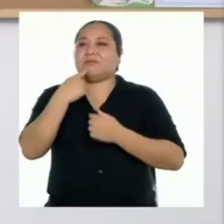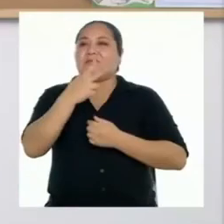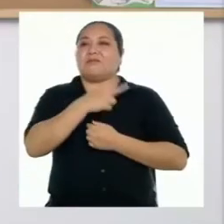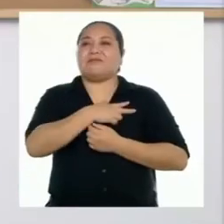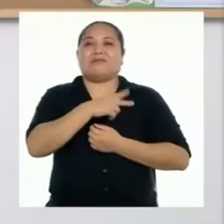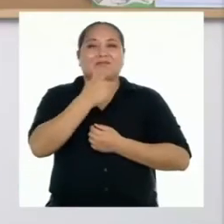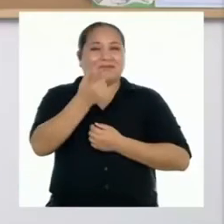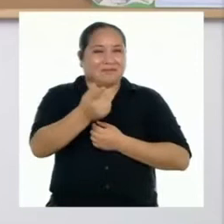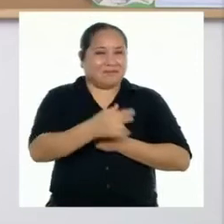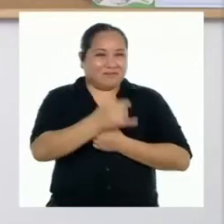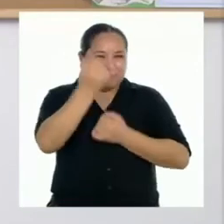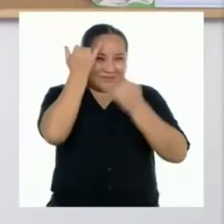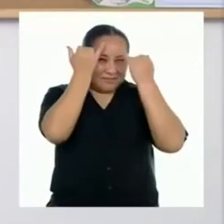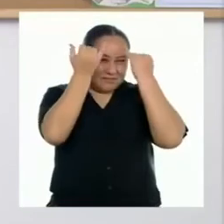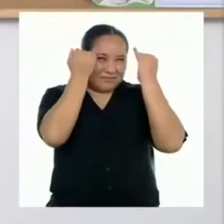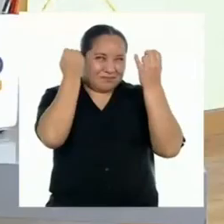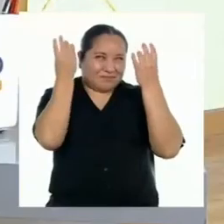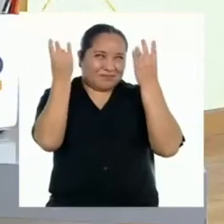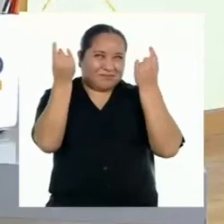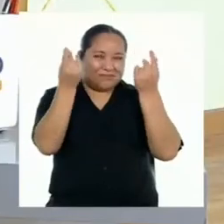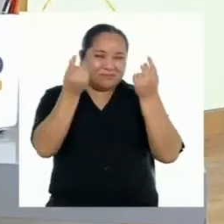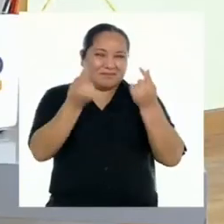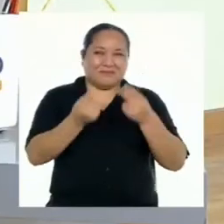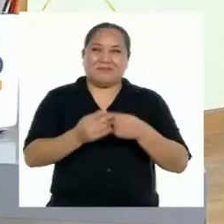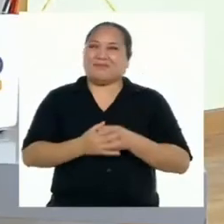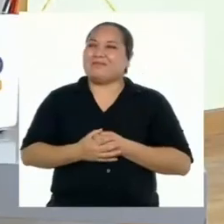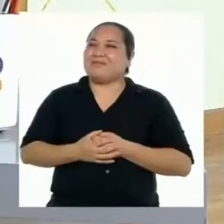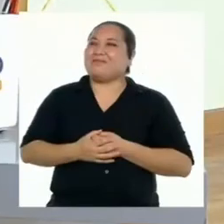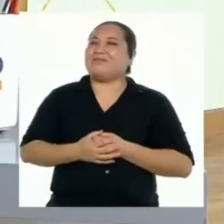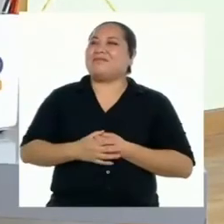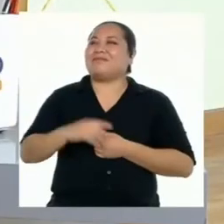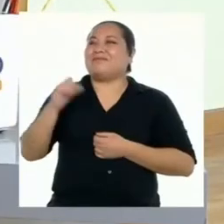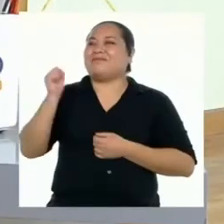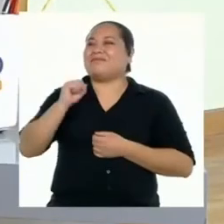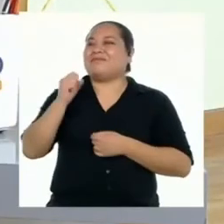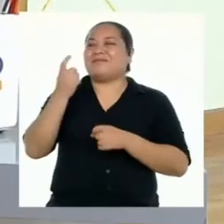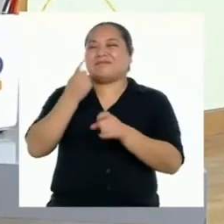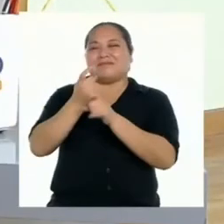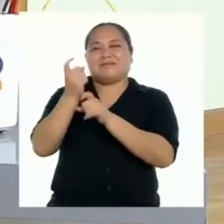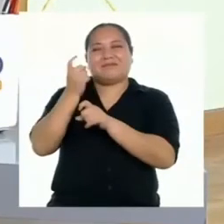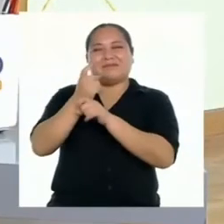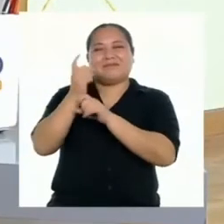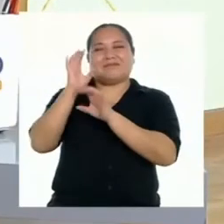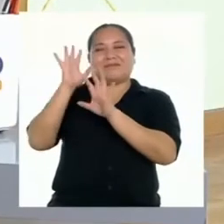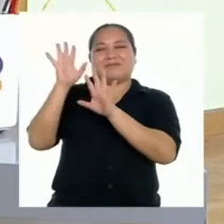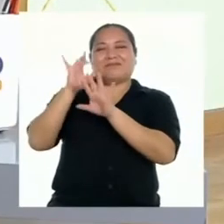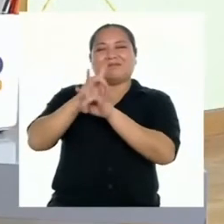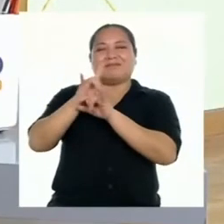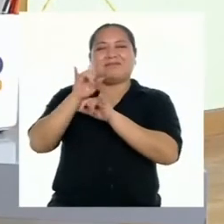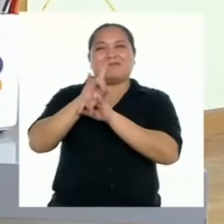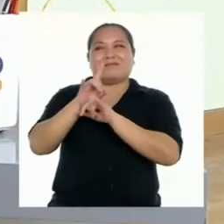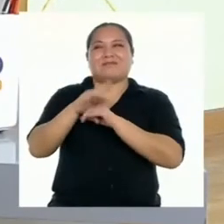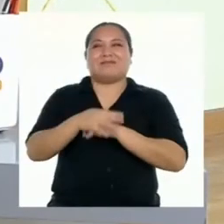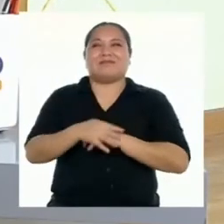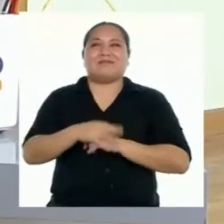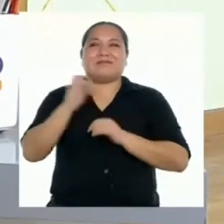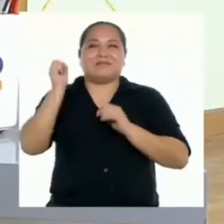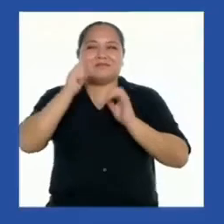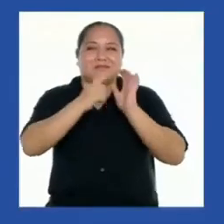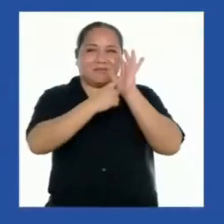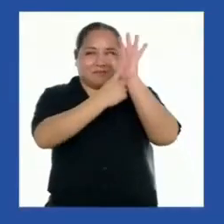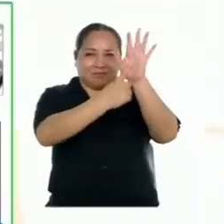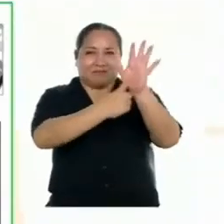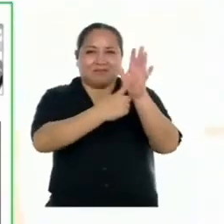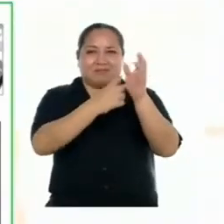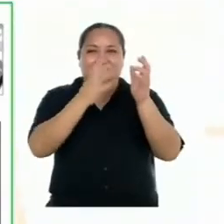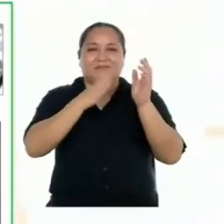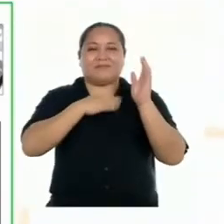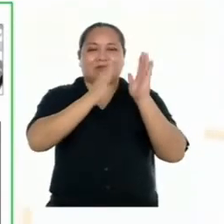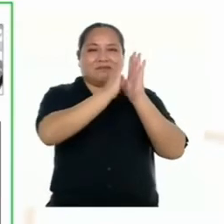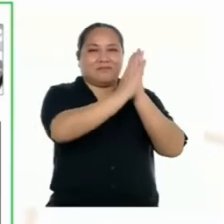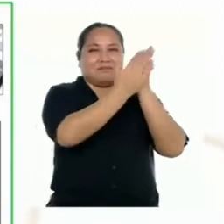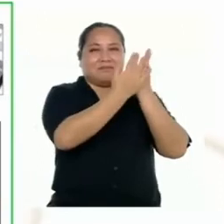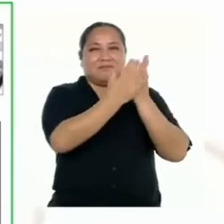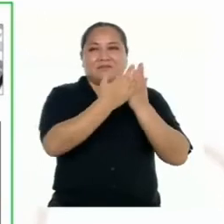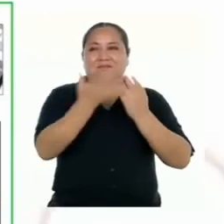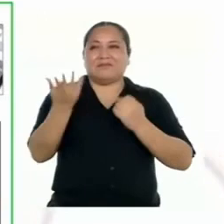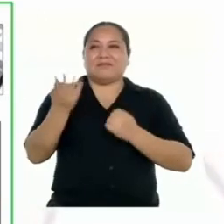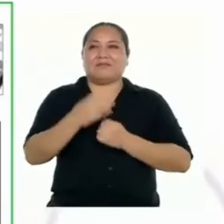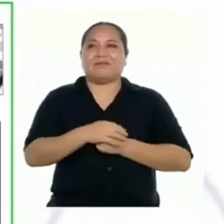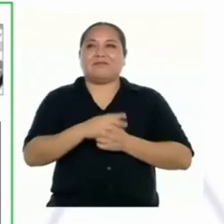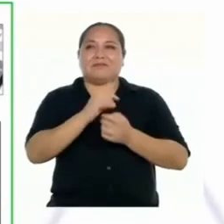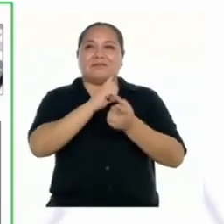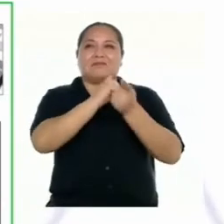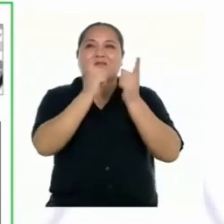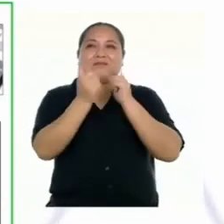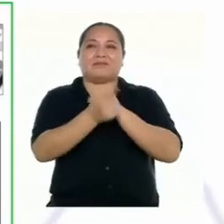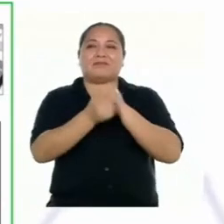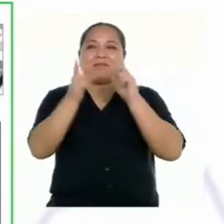Estás con la chispa, Jonathan. Ja, ja, Una bromita nomás. Ahora sí les presento mi díptico. Veo que has